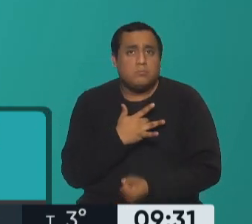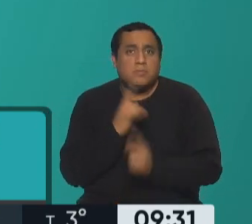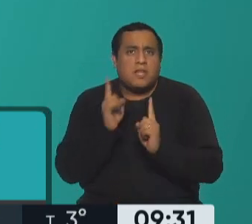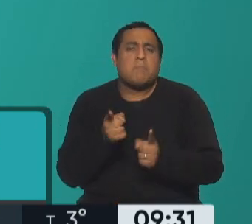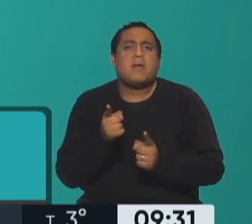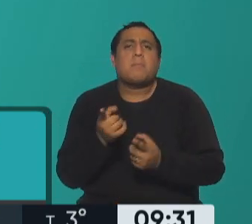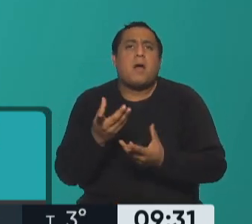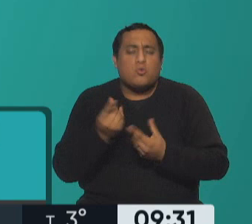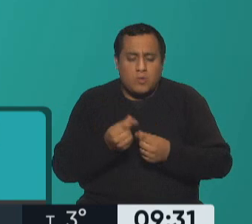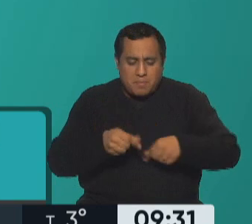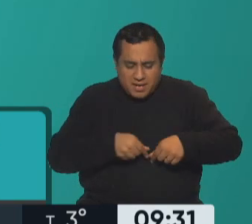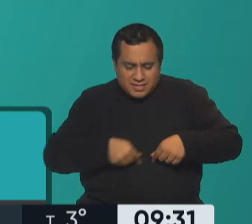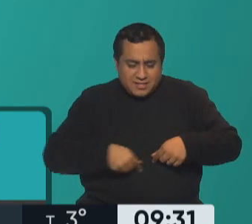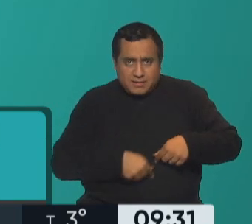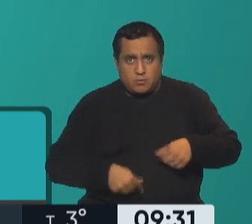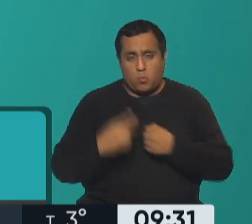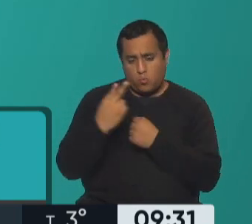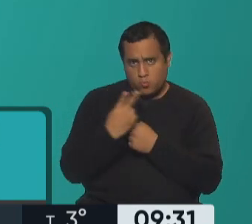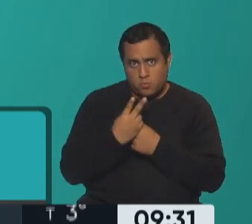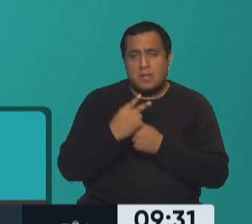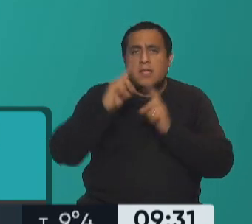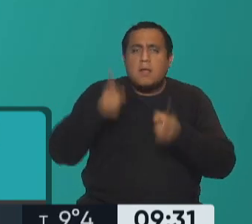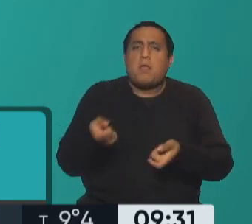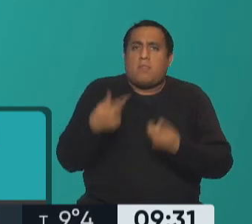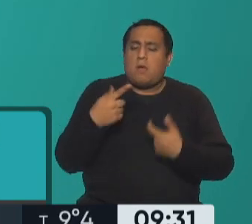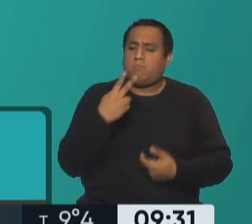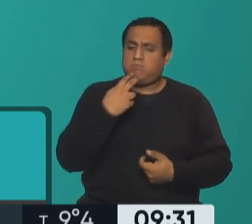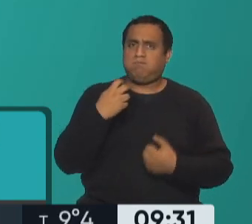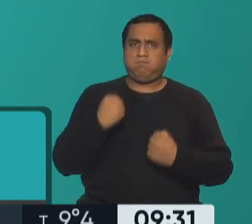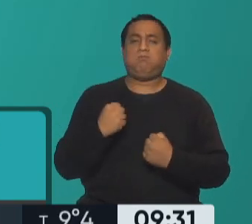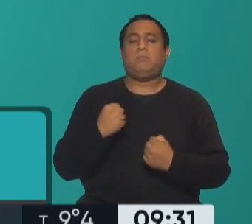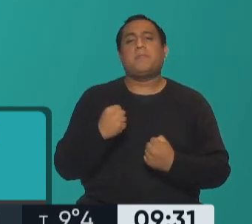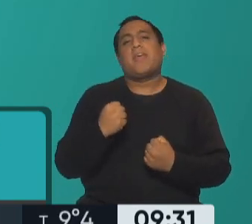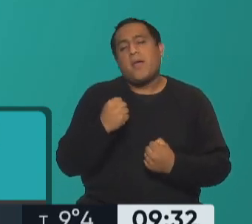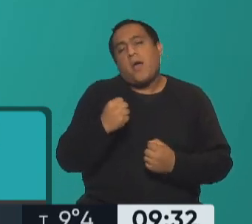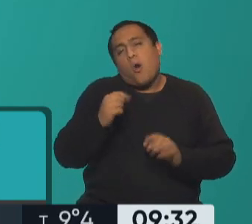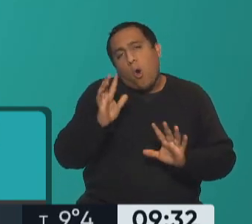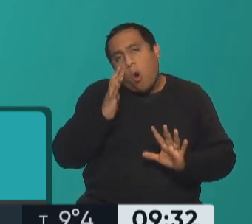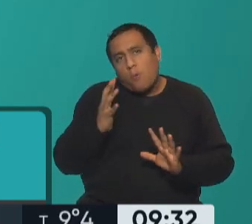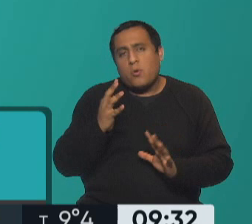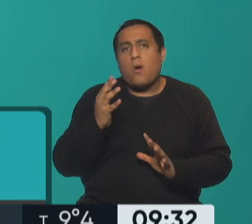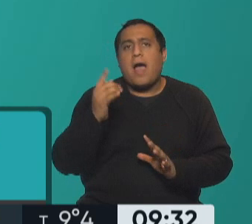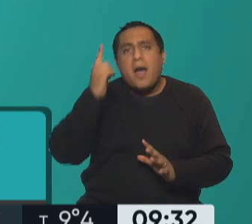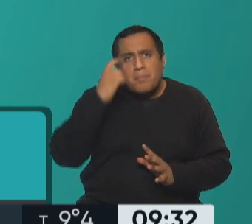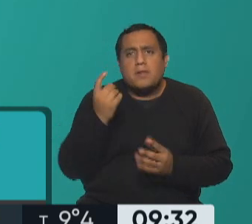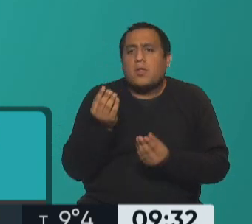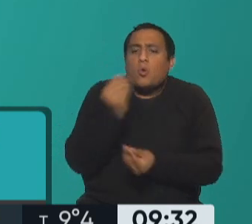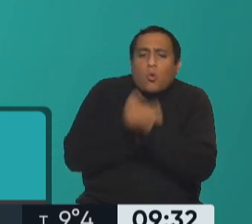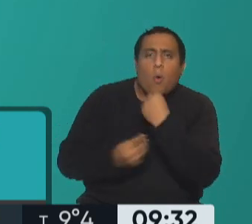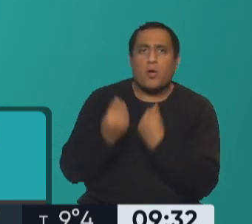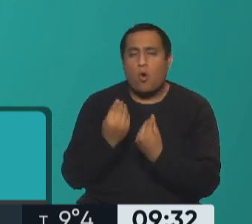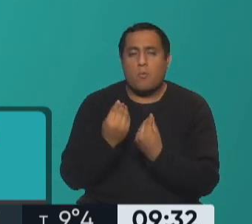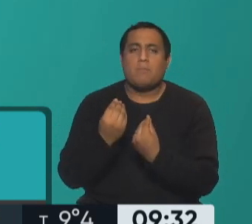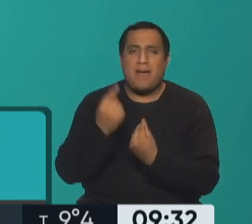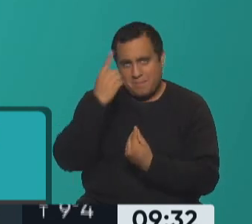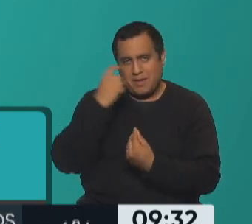función intestinal, nos llenan de energía. Bueno, hay que aprender a usarlos y en eso vamos a estar en el día de hoy junto a toda tu audiencia.